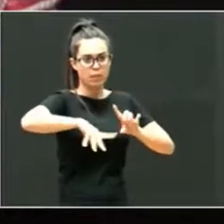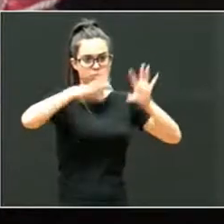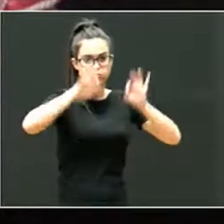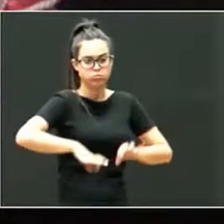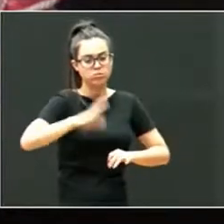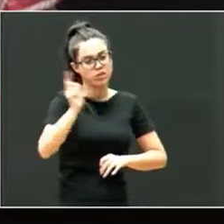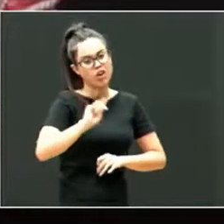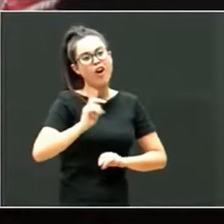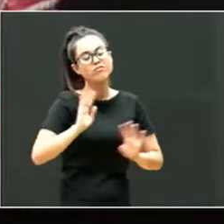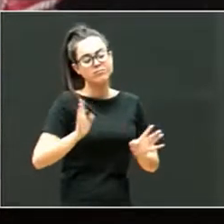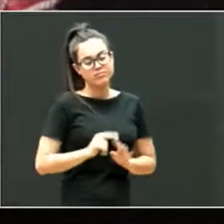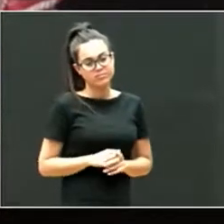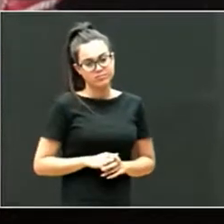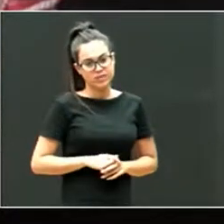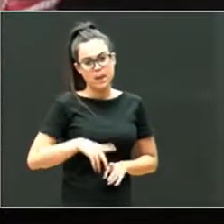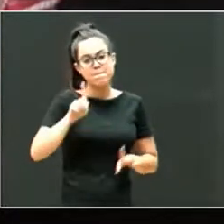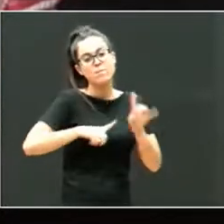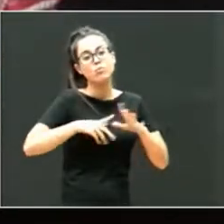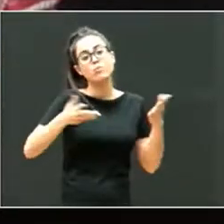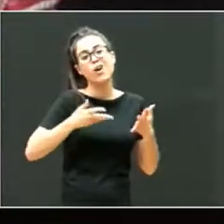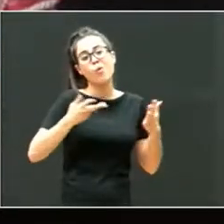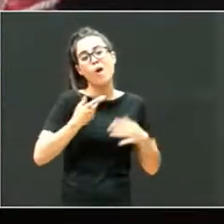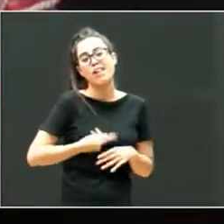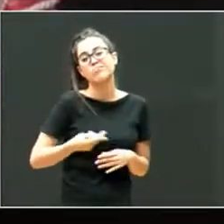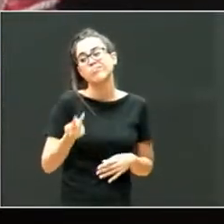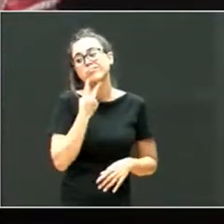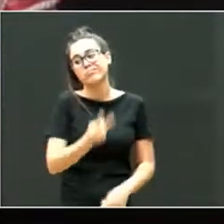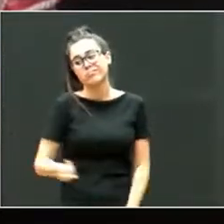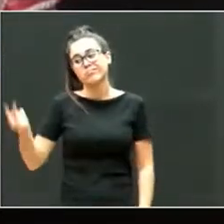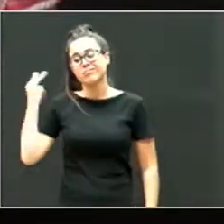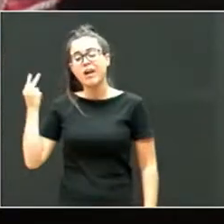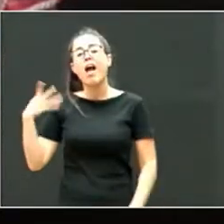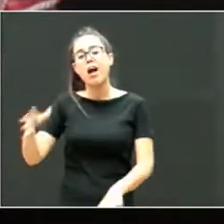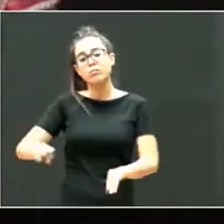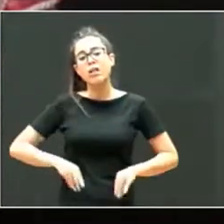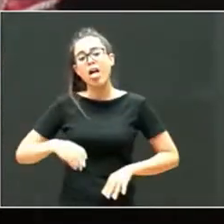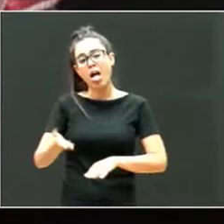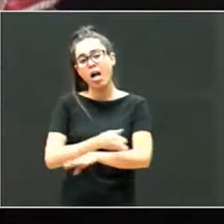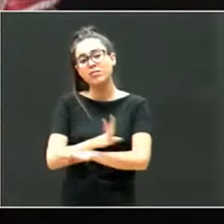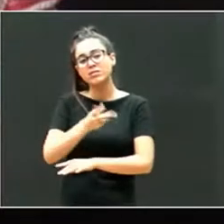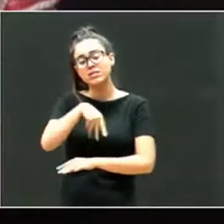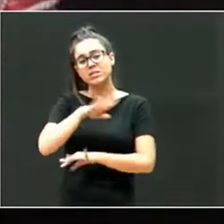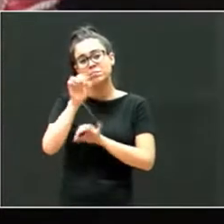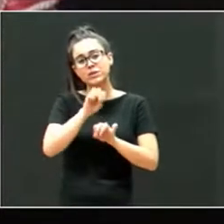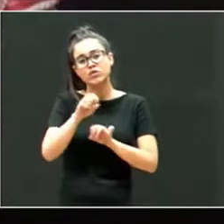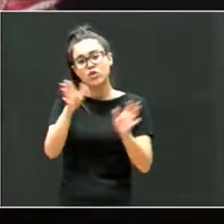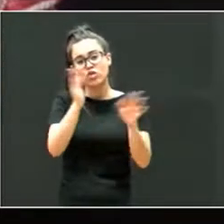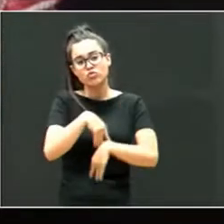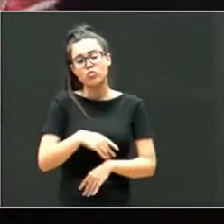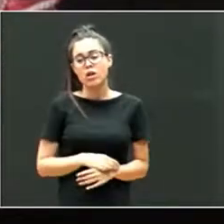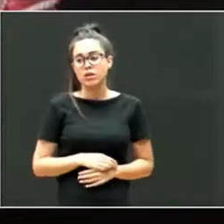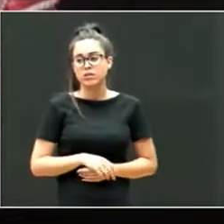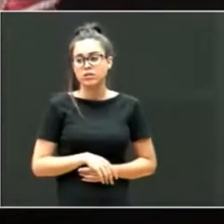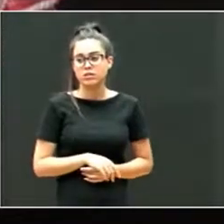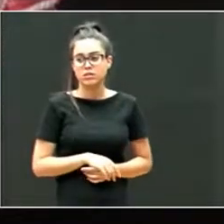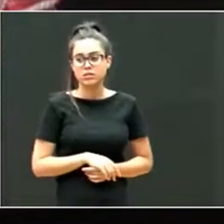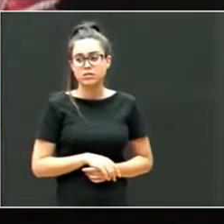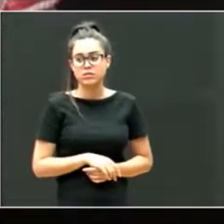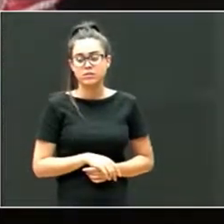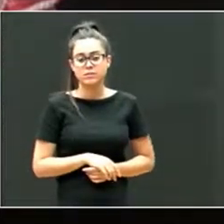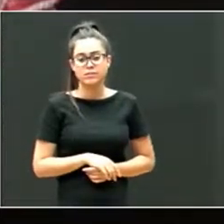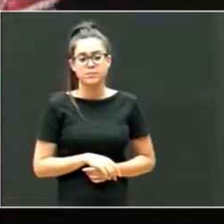problema es lo que muchas veces han vivido muchos niños, situaciones de desprotección de muchísimas formas y de muchísimas